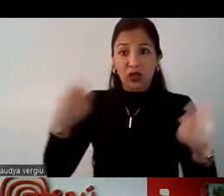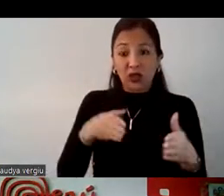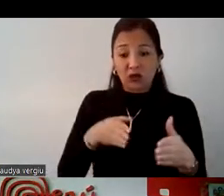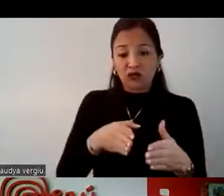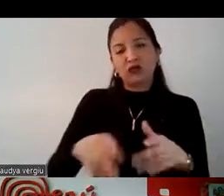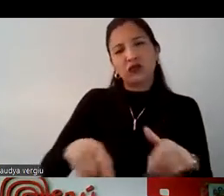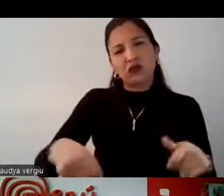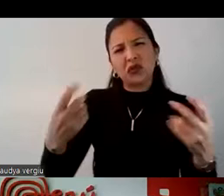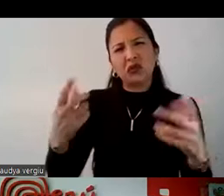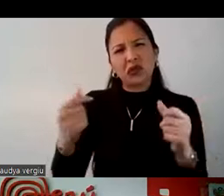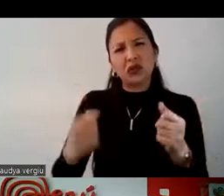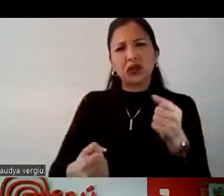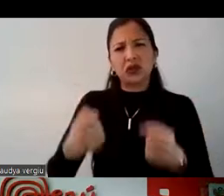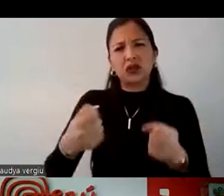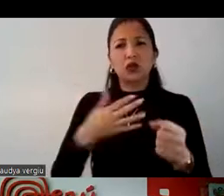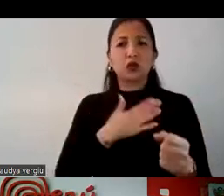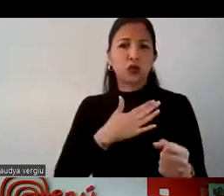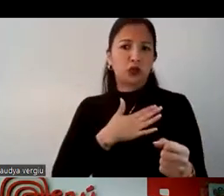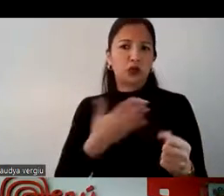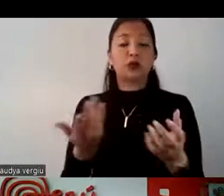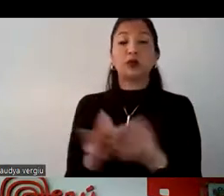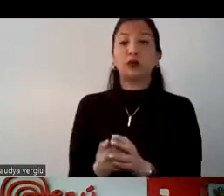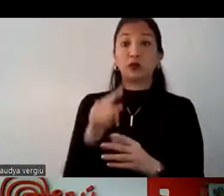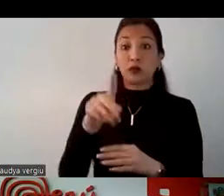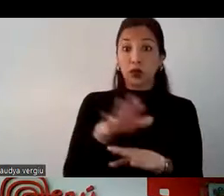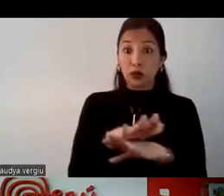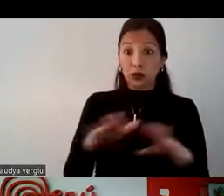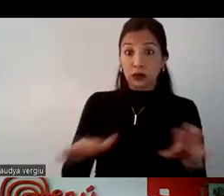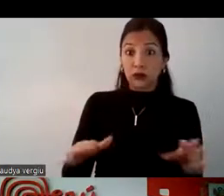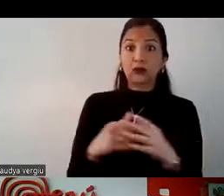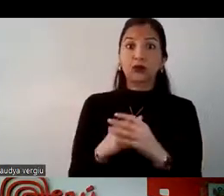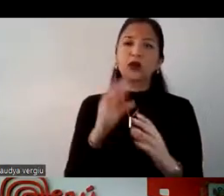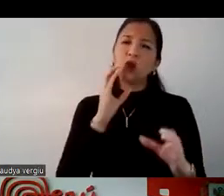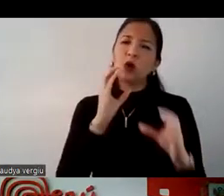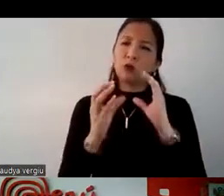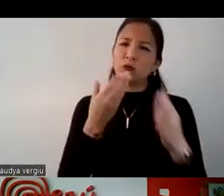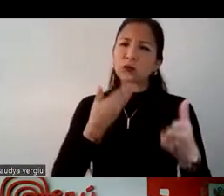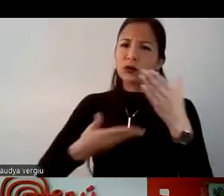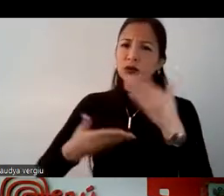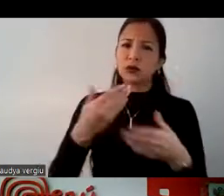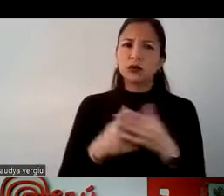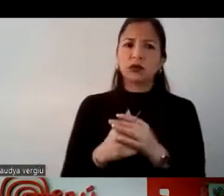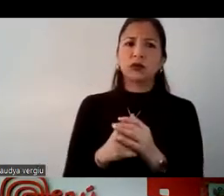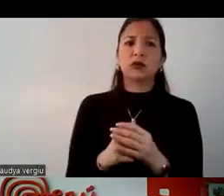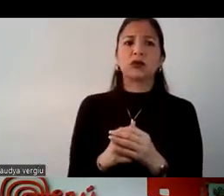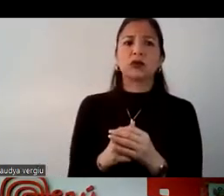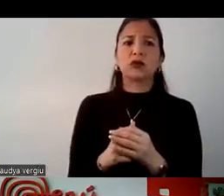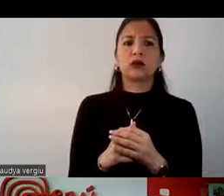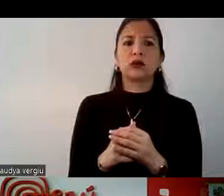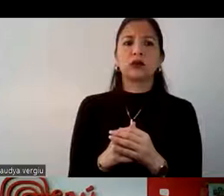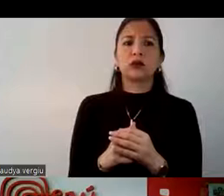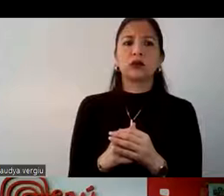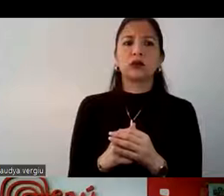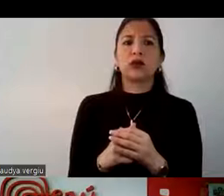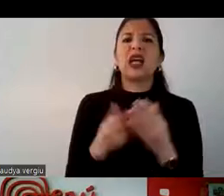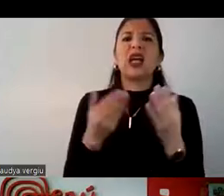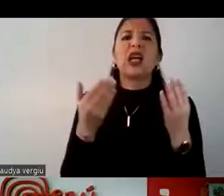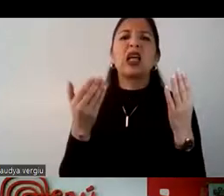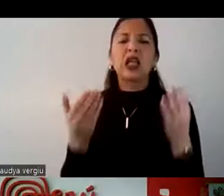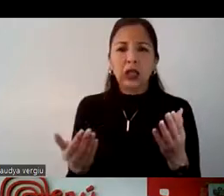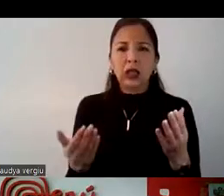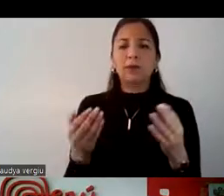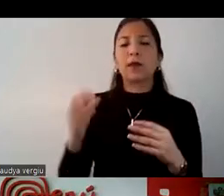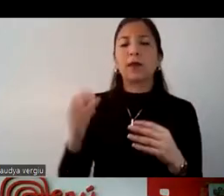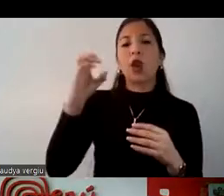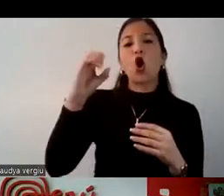Ahora, para terminar, les queríamos mencionar las acciones que hemos desarrollado en la oficina comercial